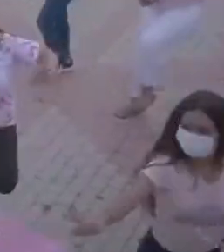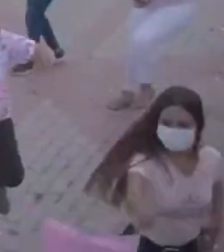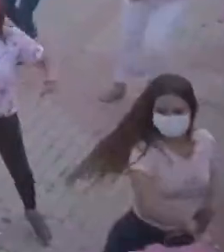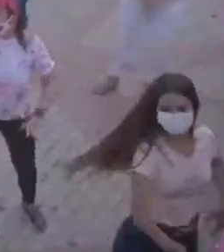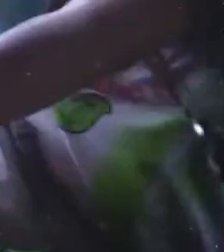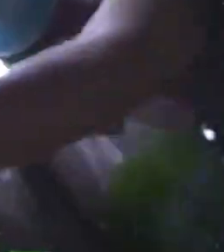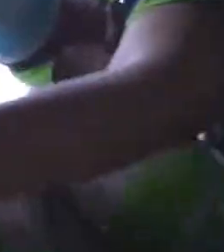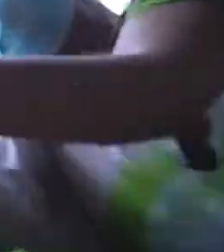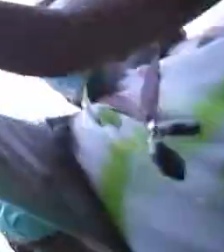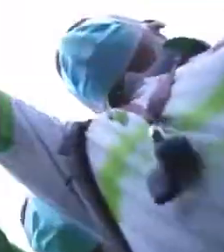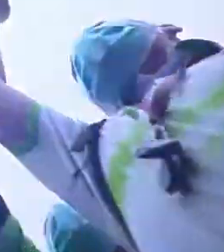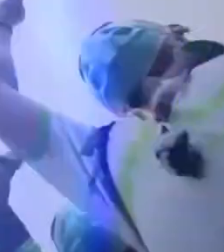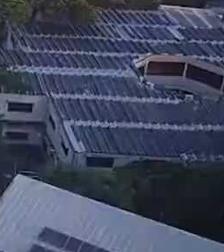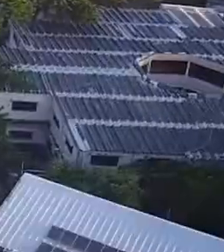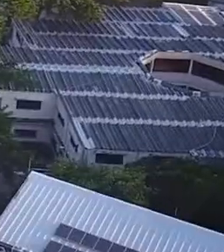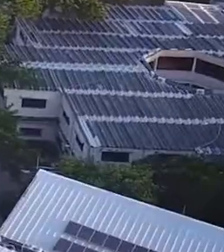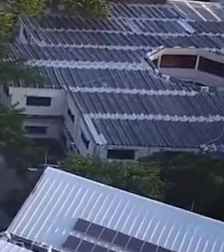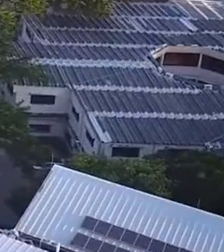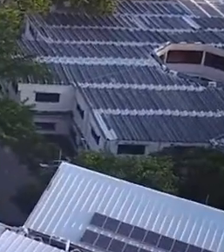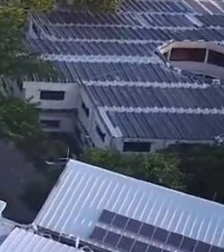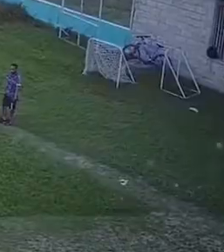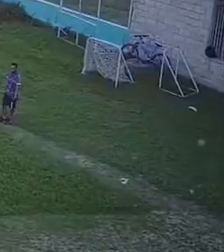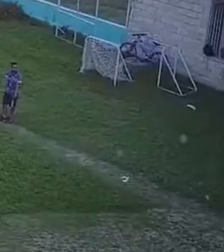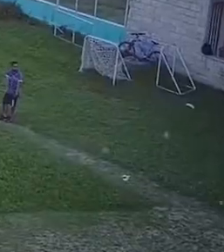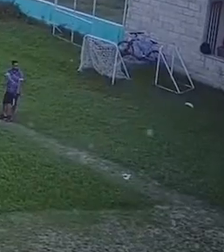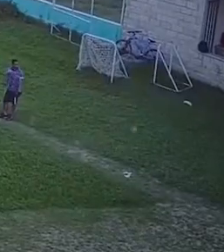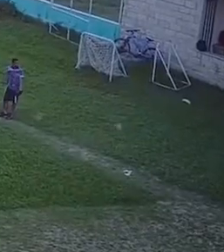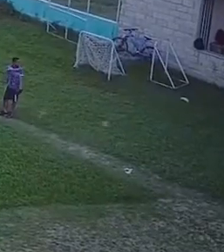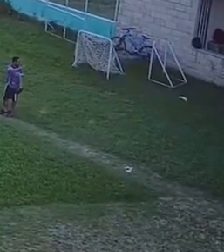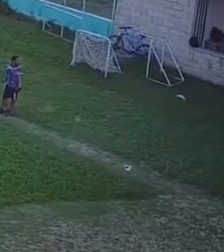Somos la esperanza del territorio.